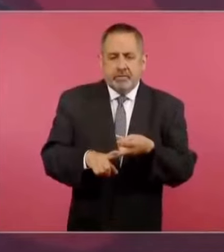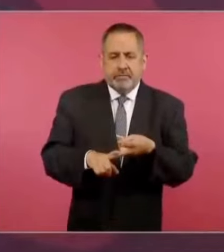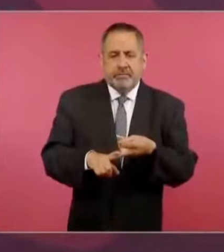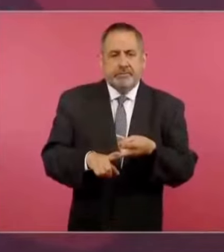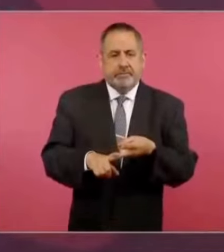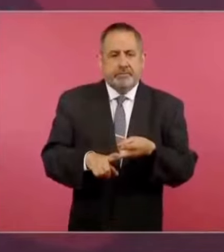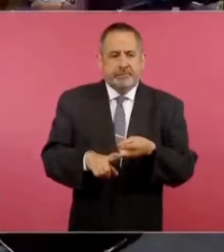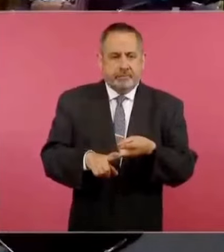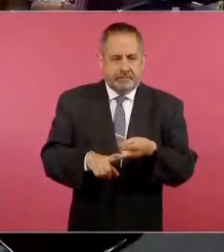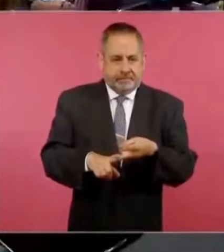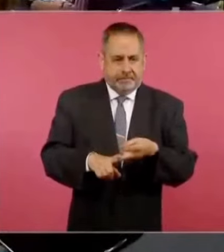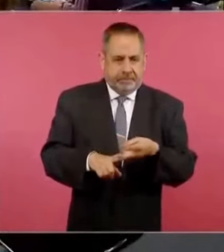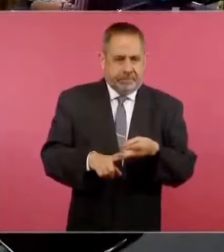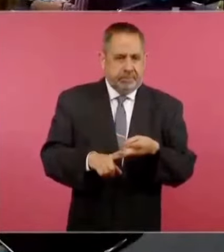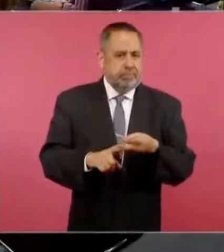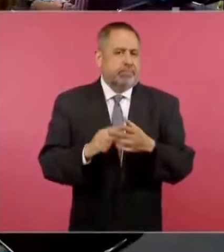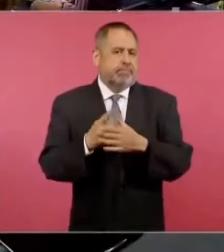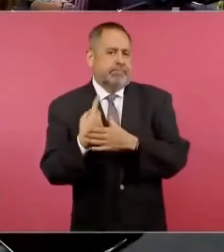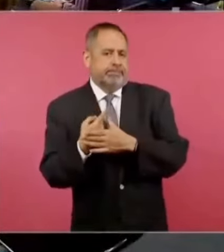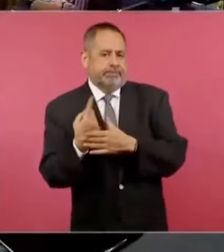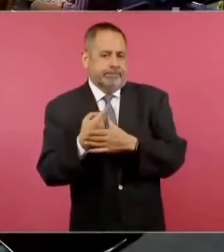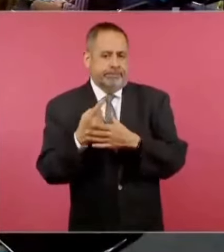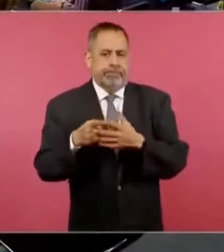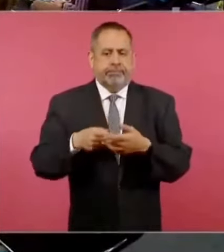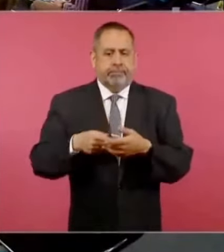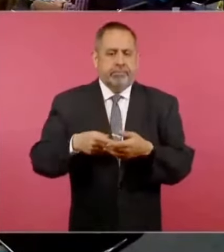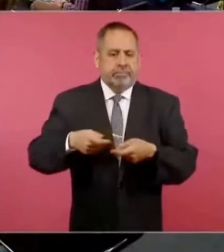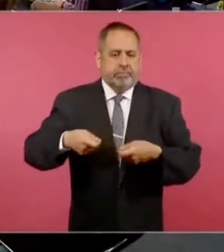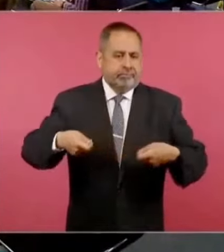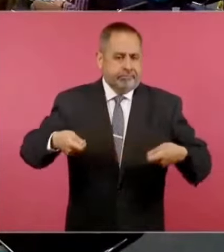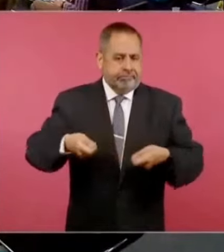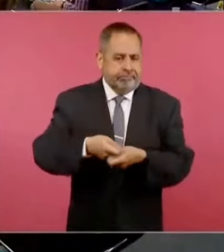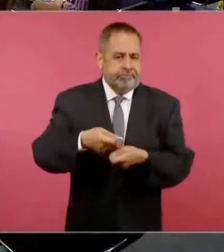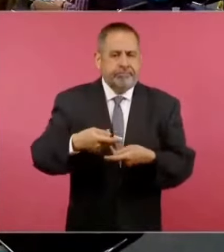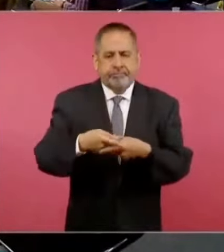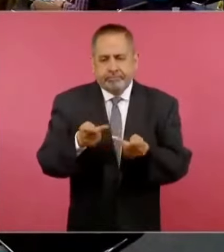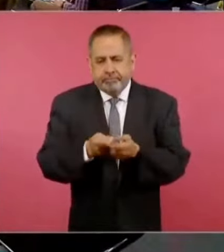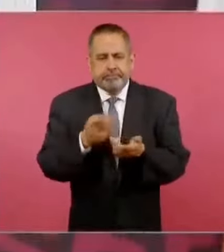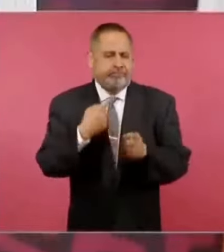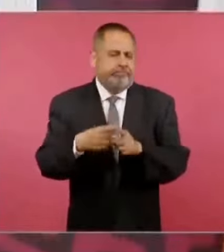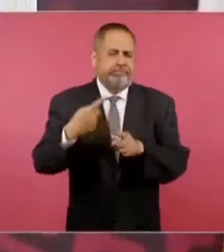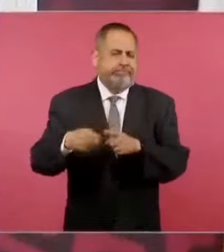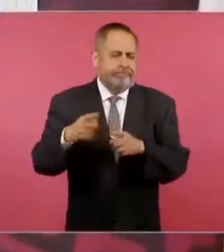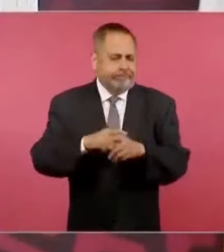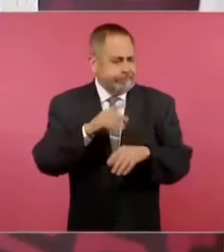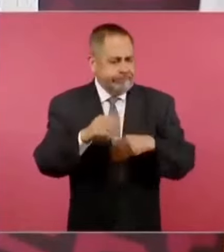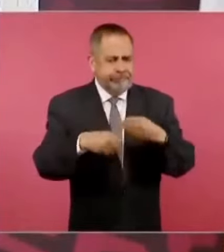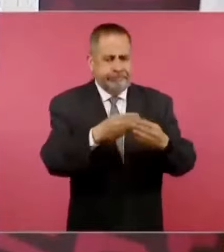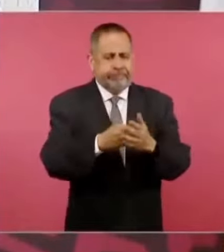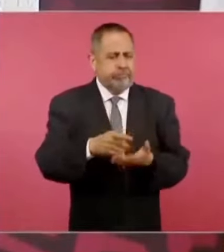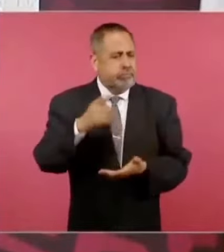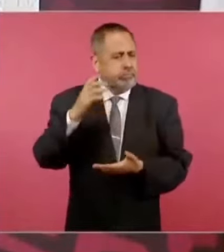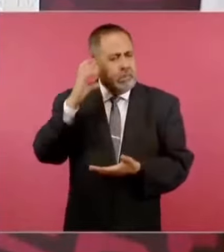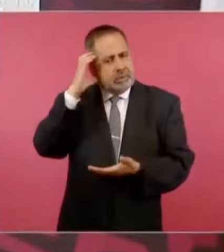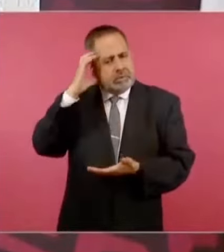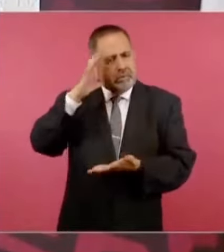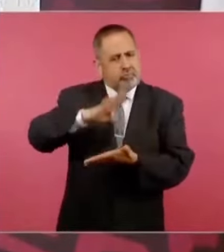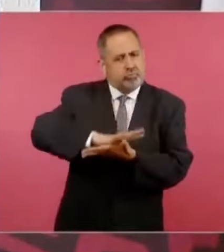licuador, licuadoras, pajilla, colchones,